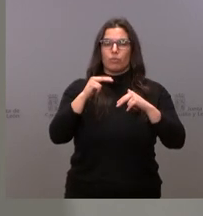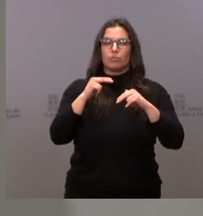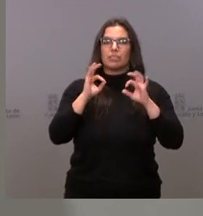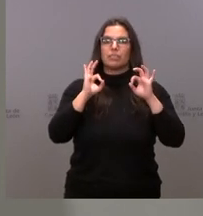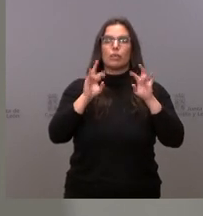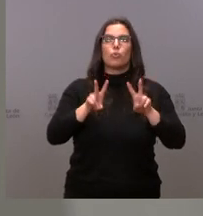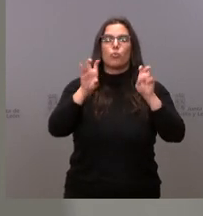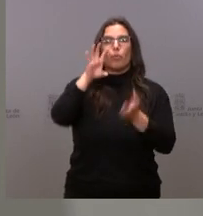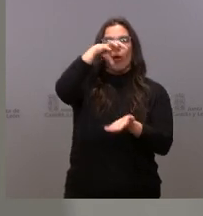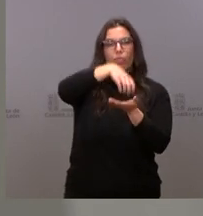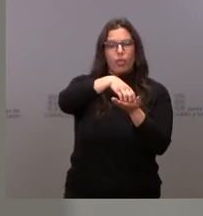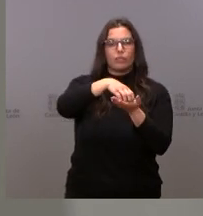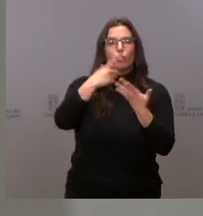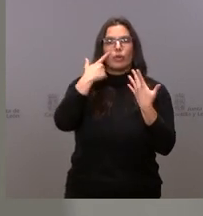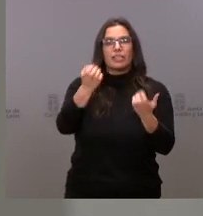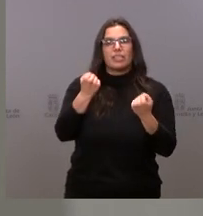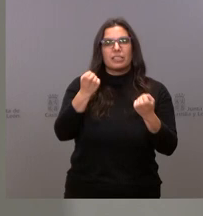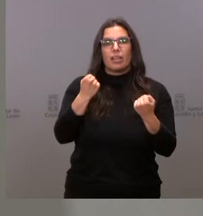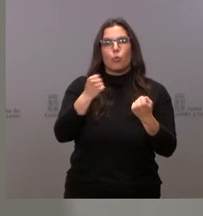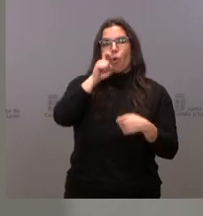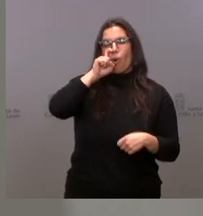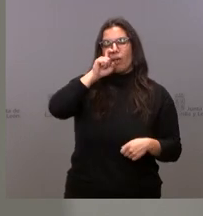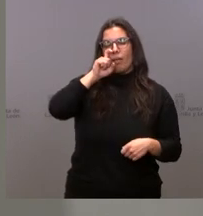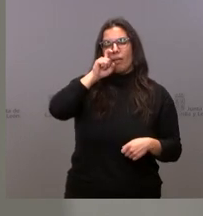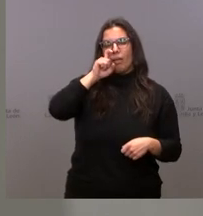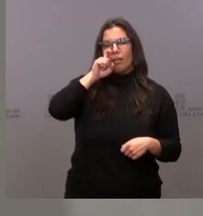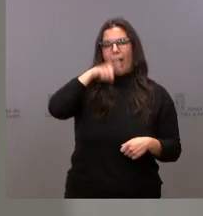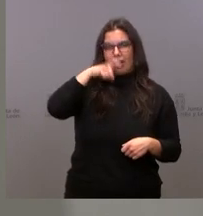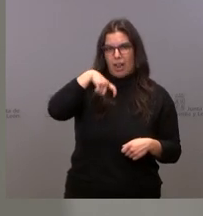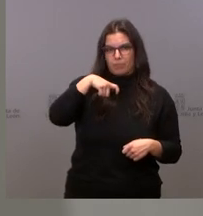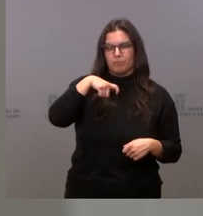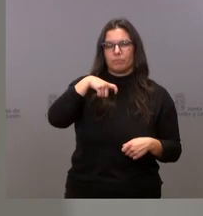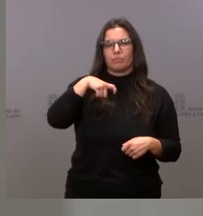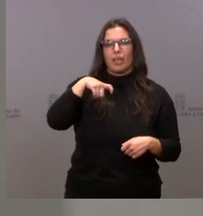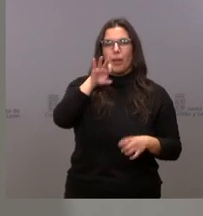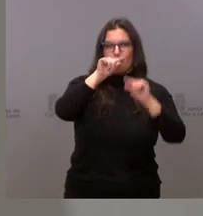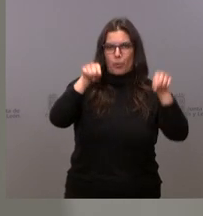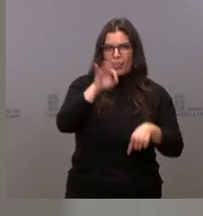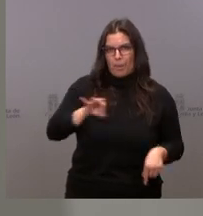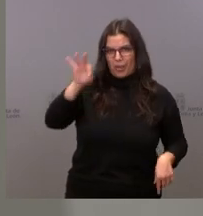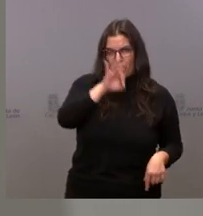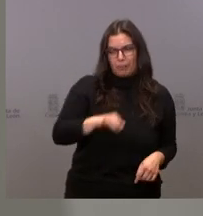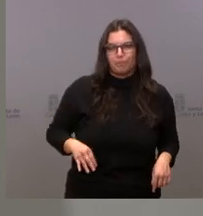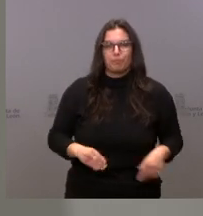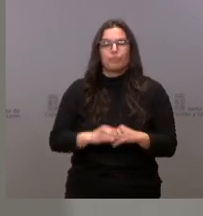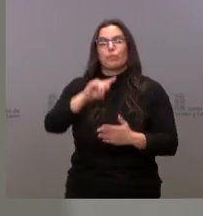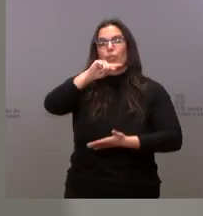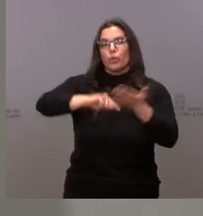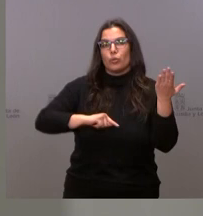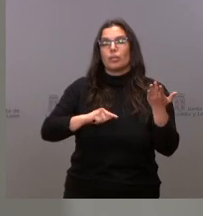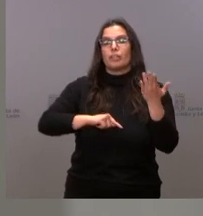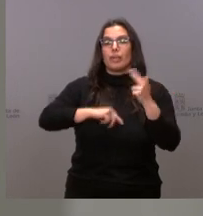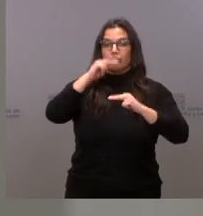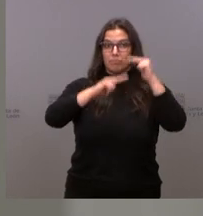nuevo Centro de Salud de Aguilar de Campó, en Valencia. La contratación de obras de